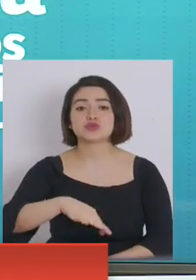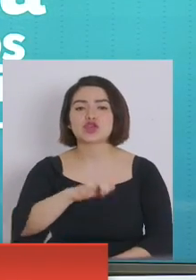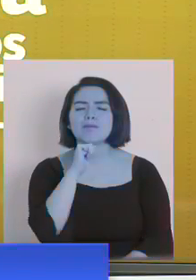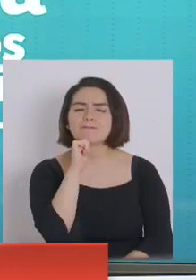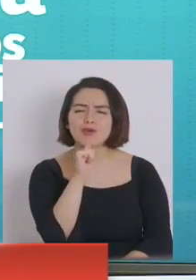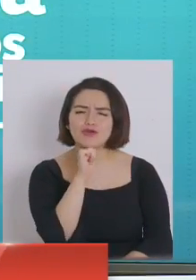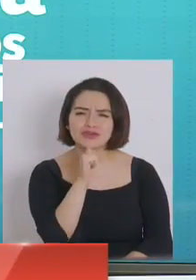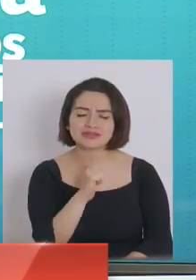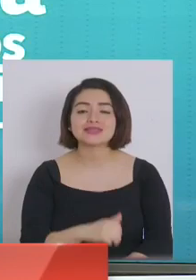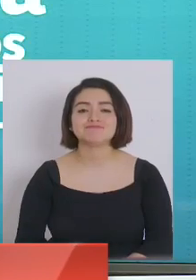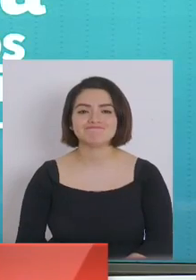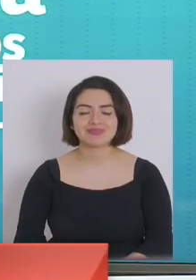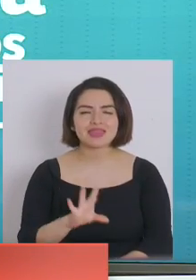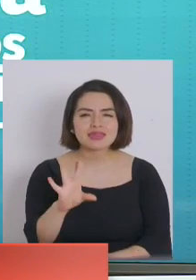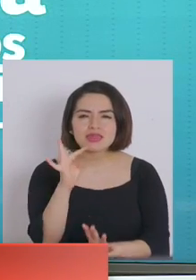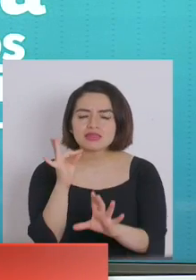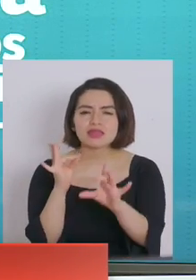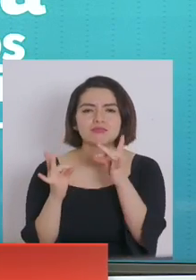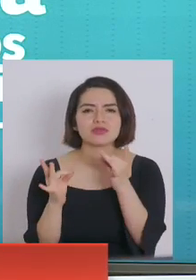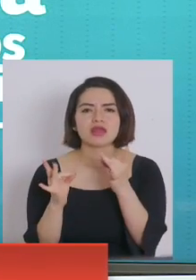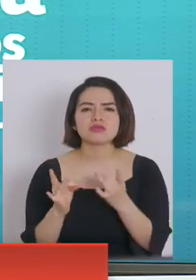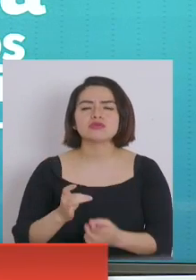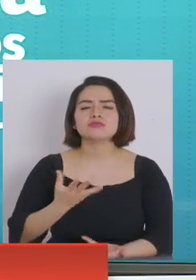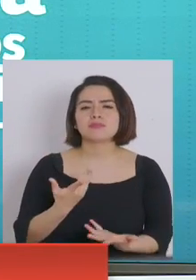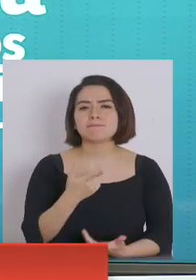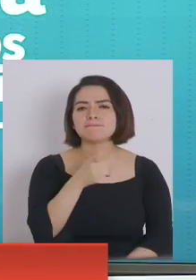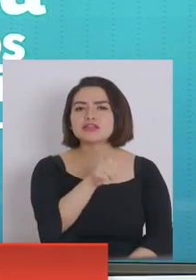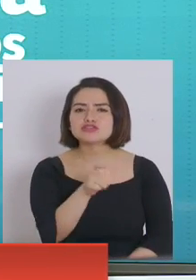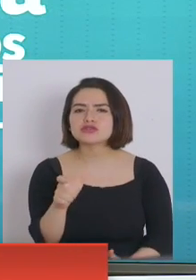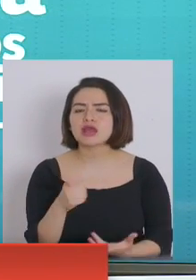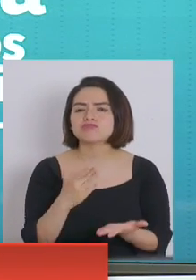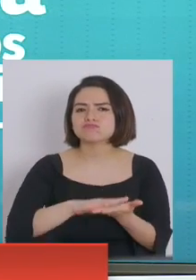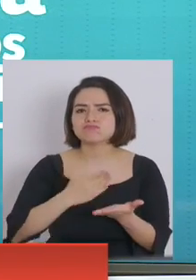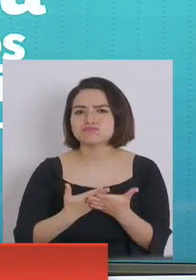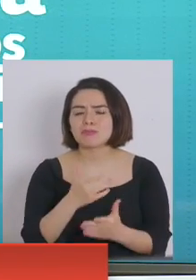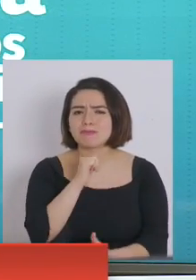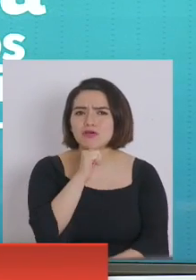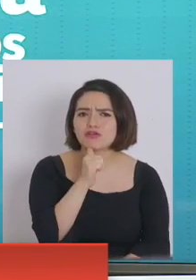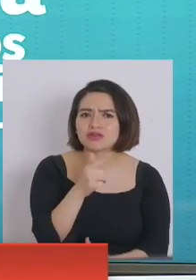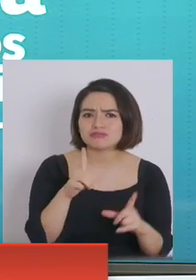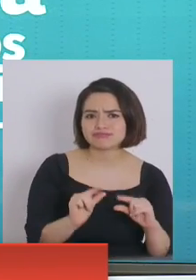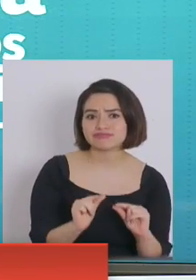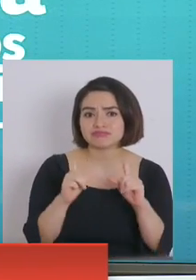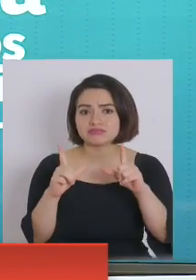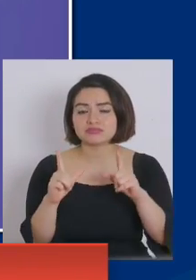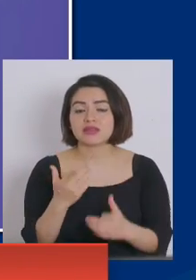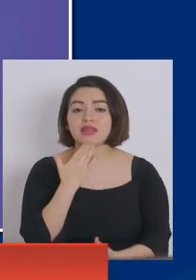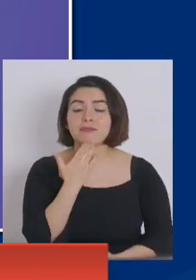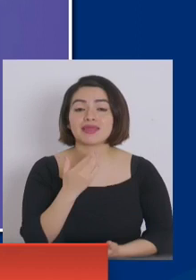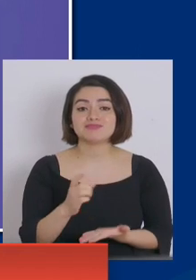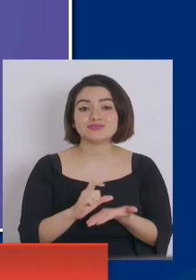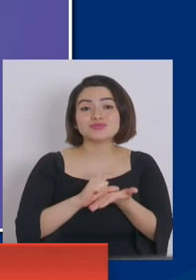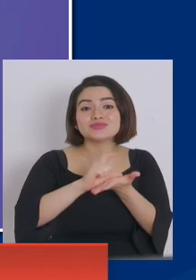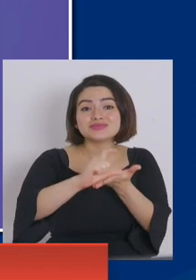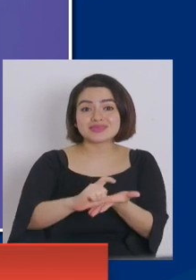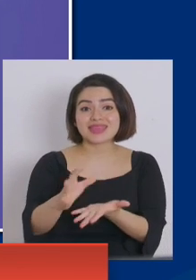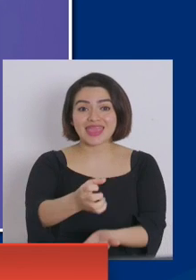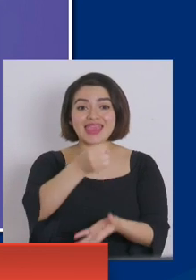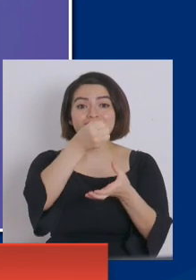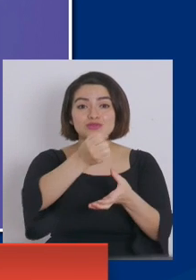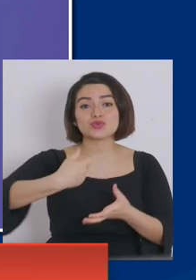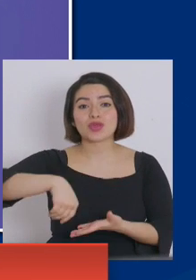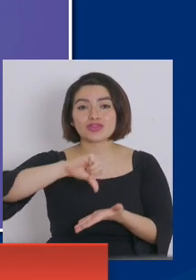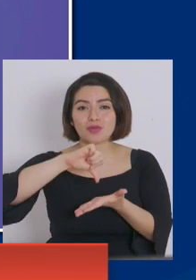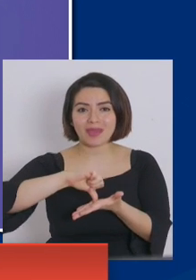Nos permite determinar la magnitud de la pobreza por ingresos y la distribución de ingresos de nuestro país. Y, por cierto, también